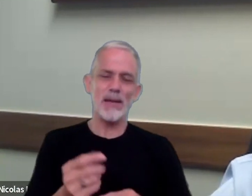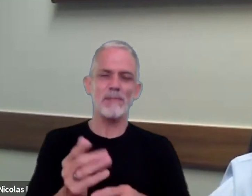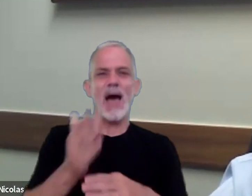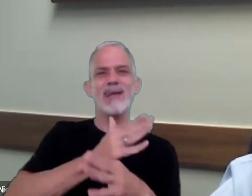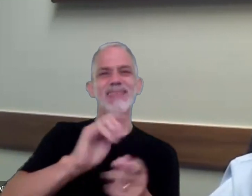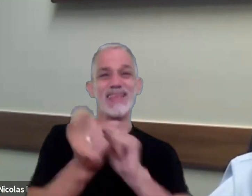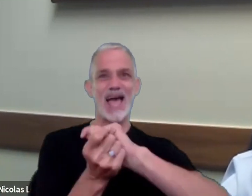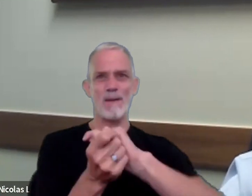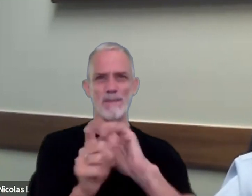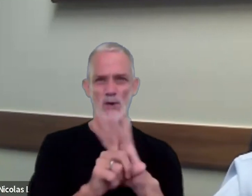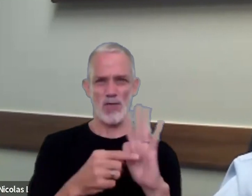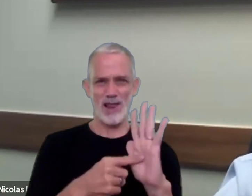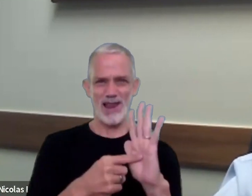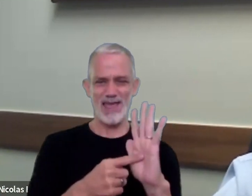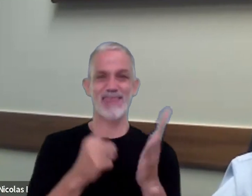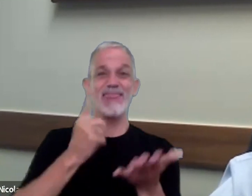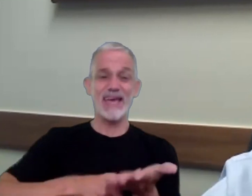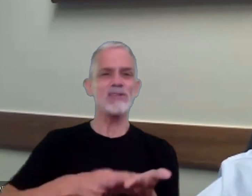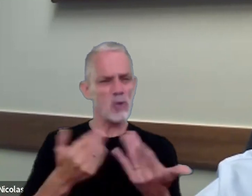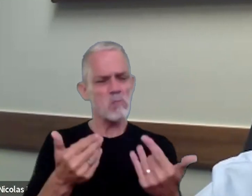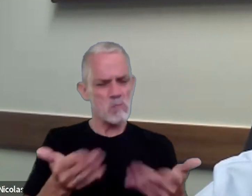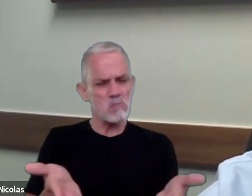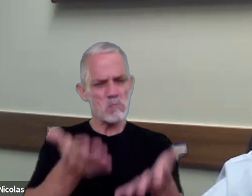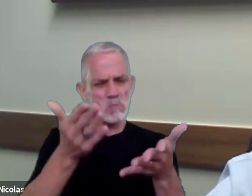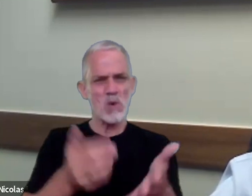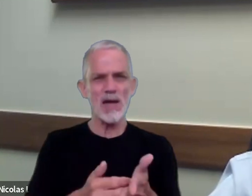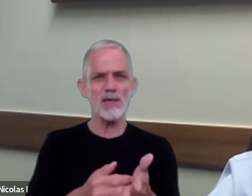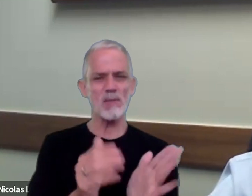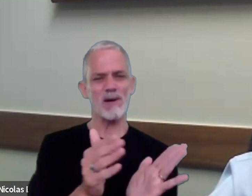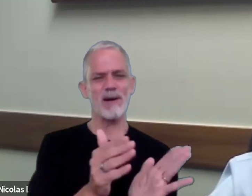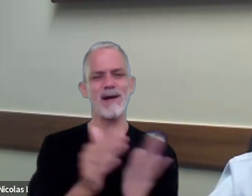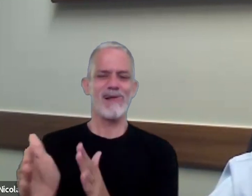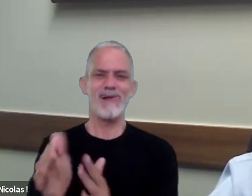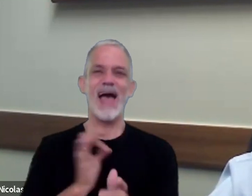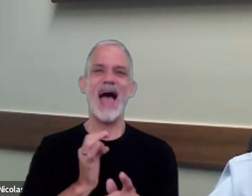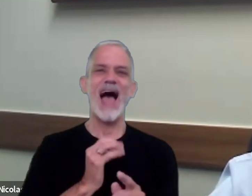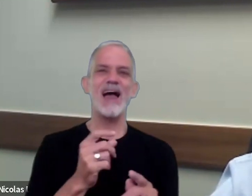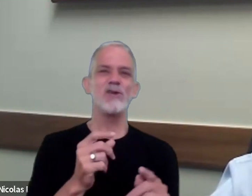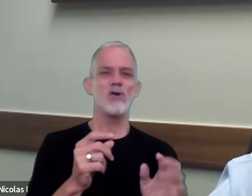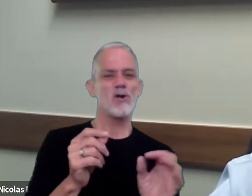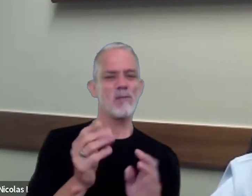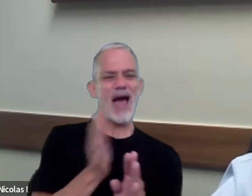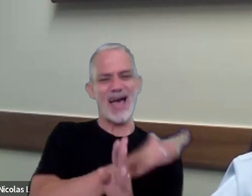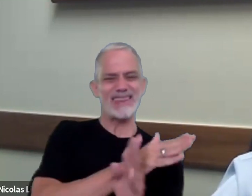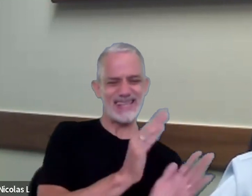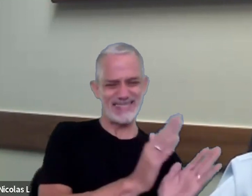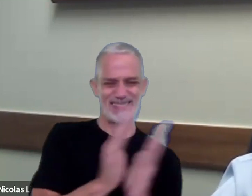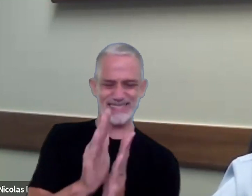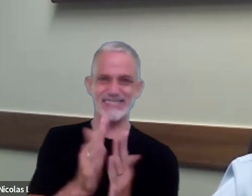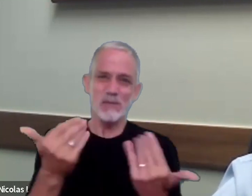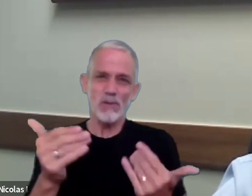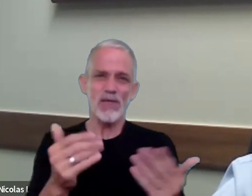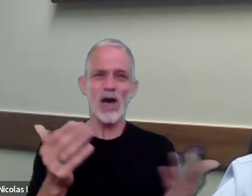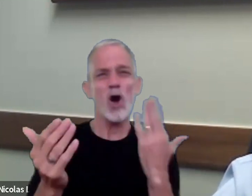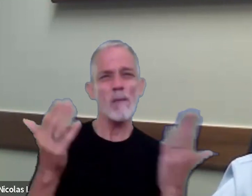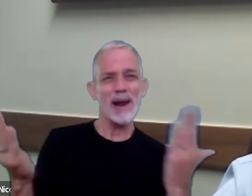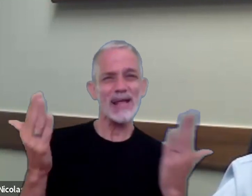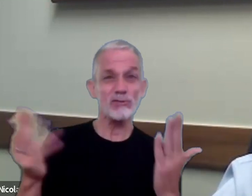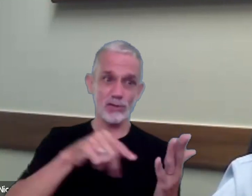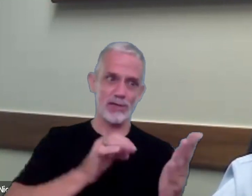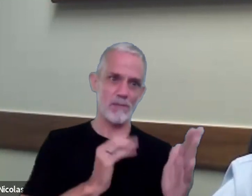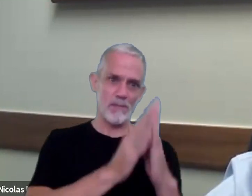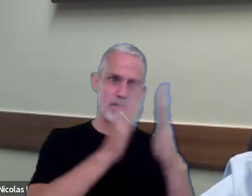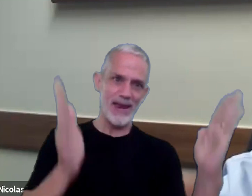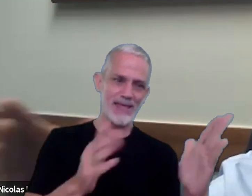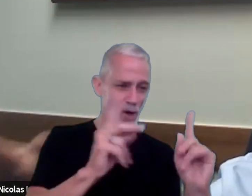reforma que se permitía el corrimiento de un año hacia atrás es decir la comparación del periodo